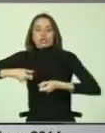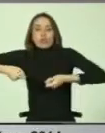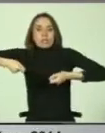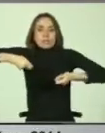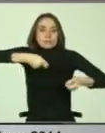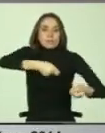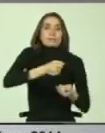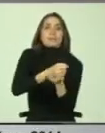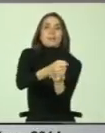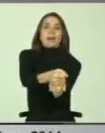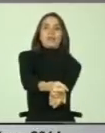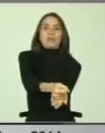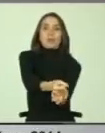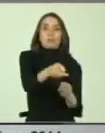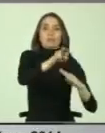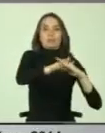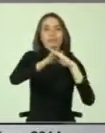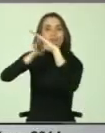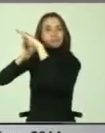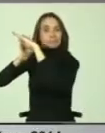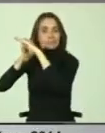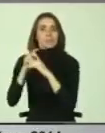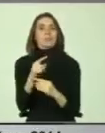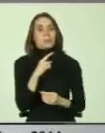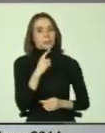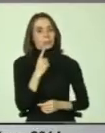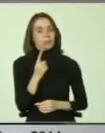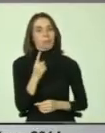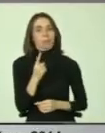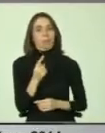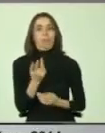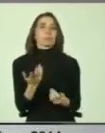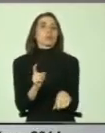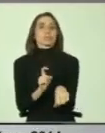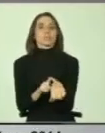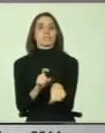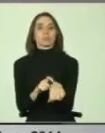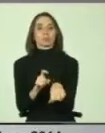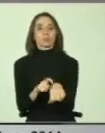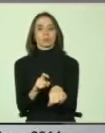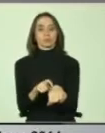de asistencia. Yo la verdad, atendiendo al tiempo,